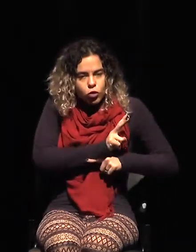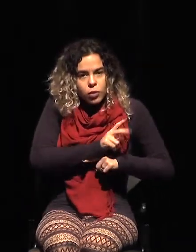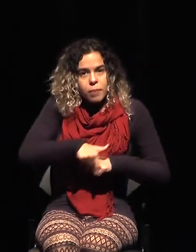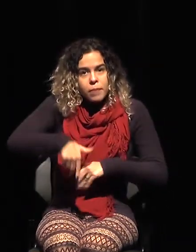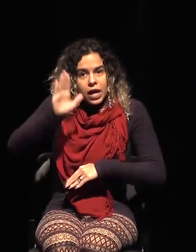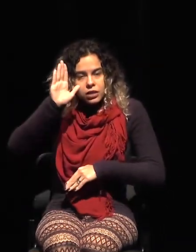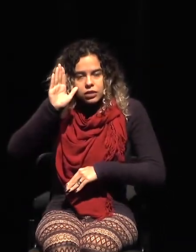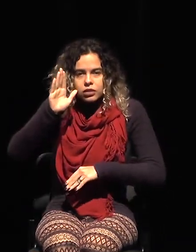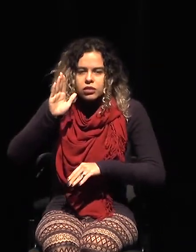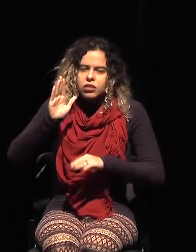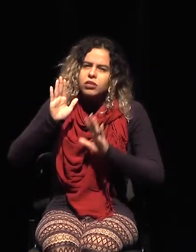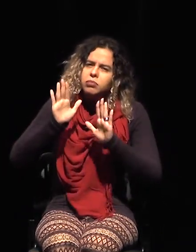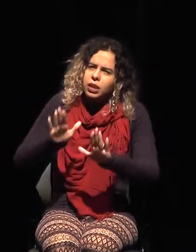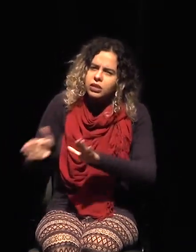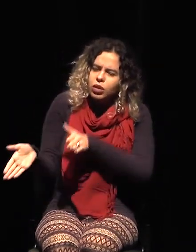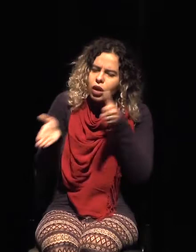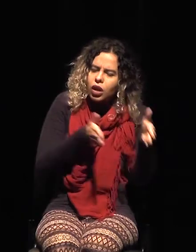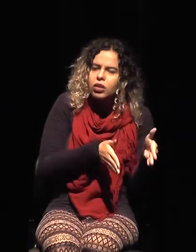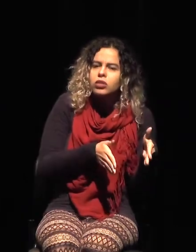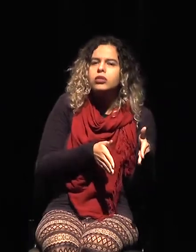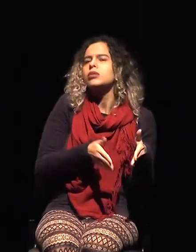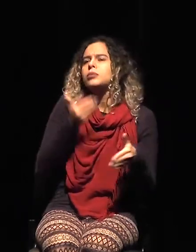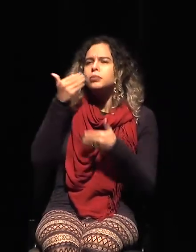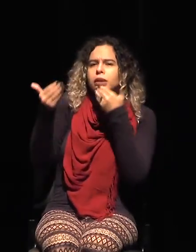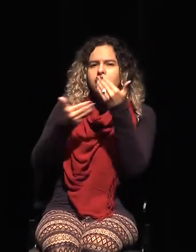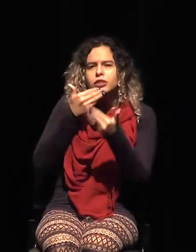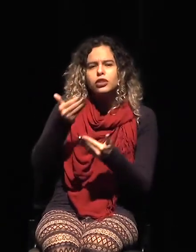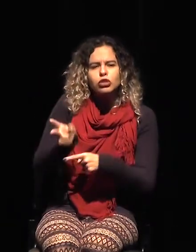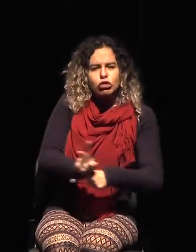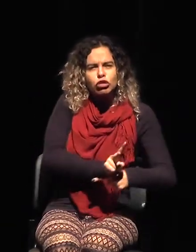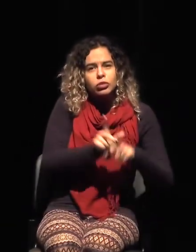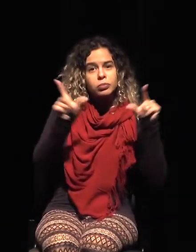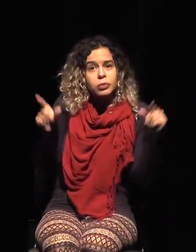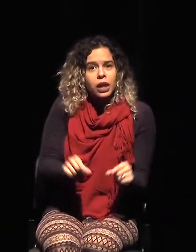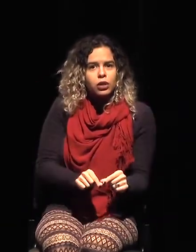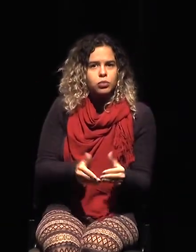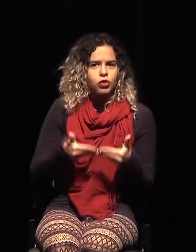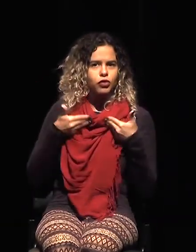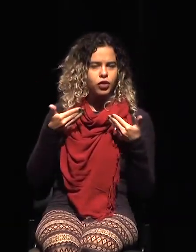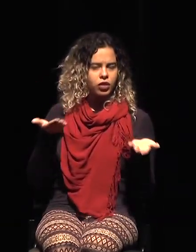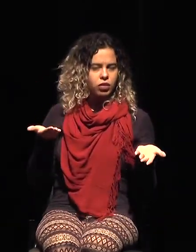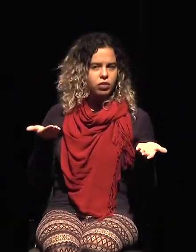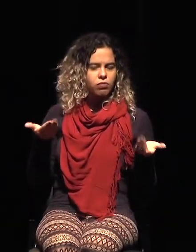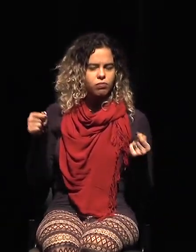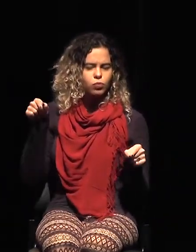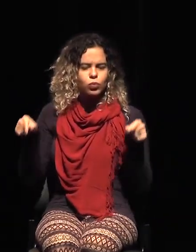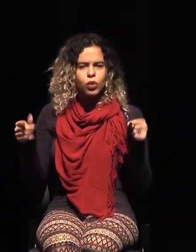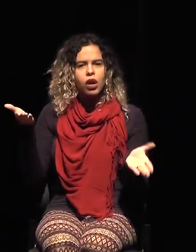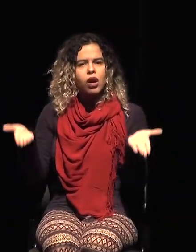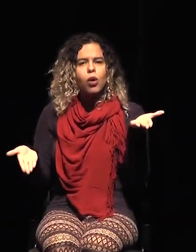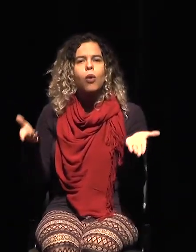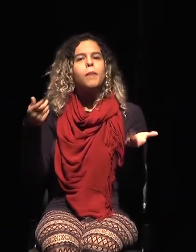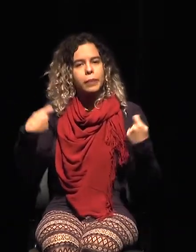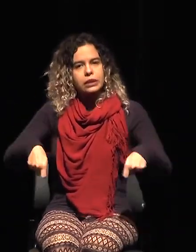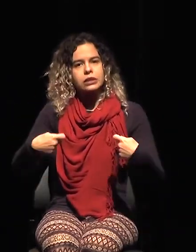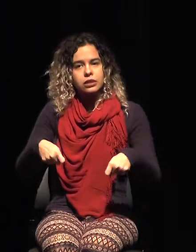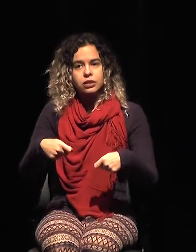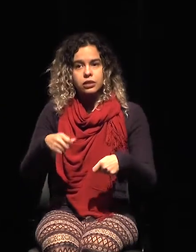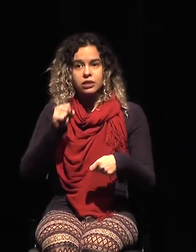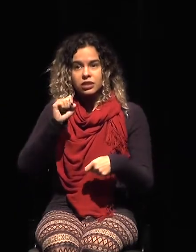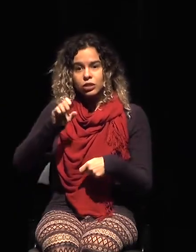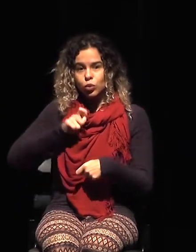menor control. O sea, lo que quiero decir es que hay un punto mediano entre ese exceso de control y esa